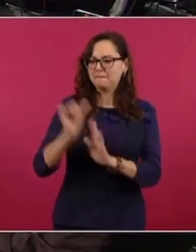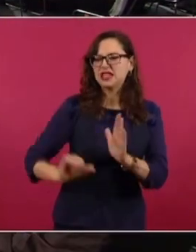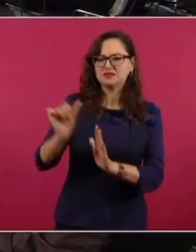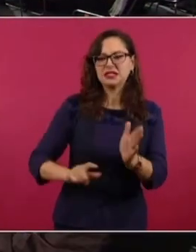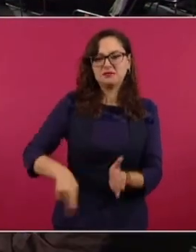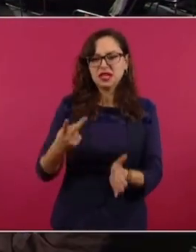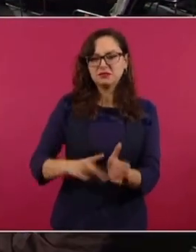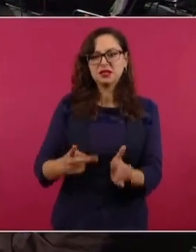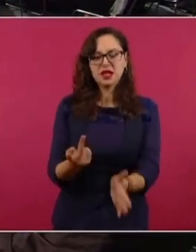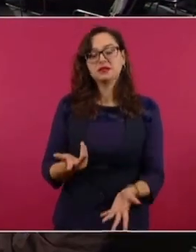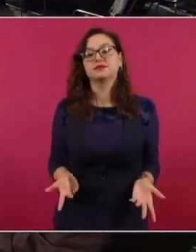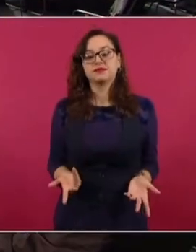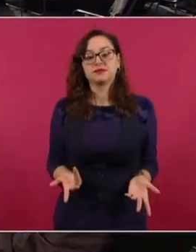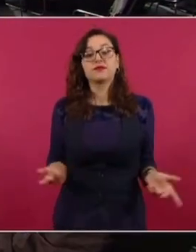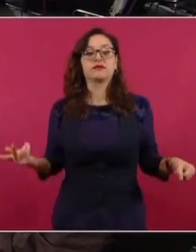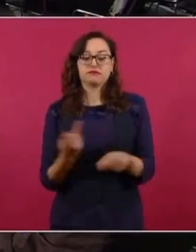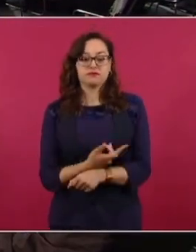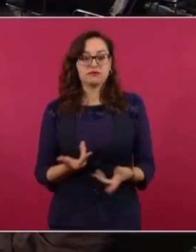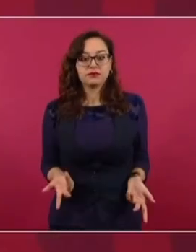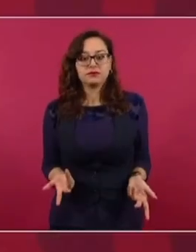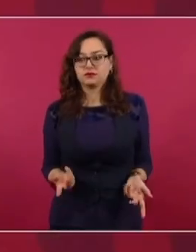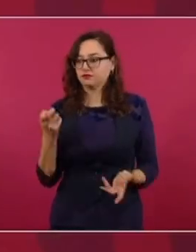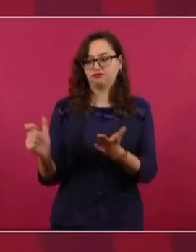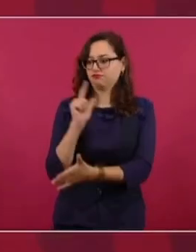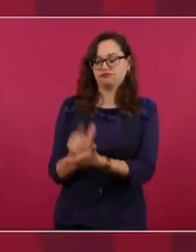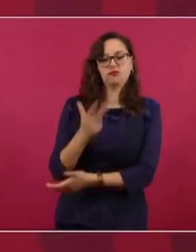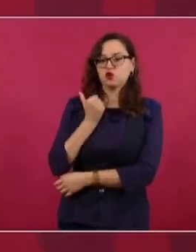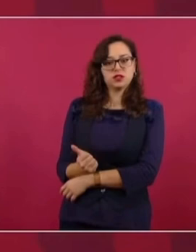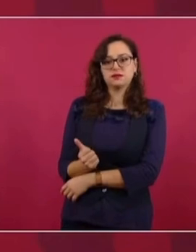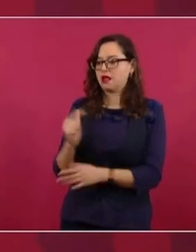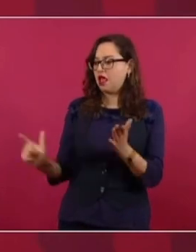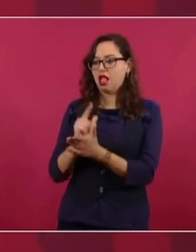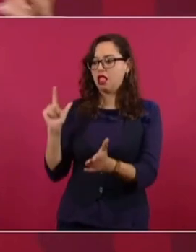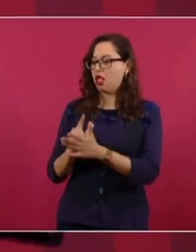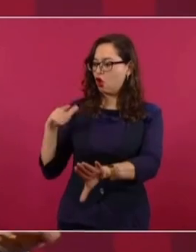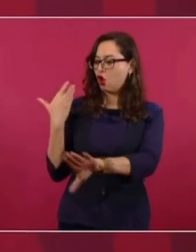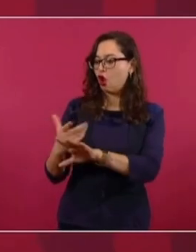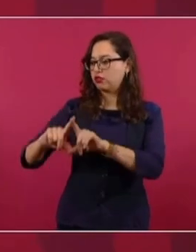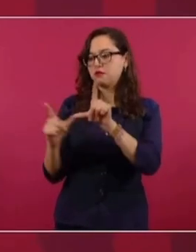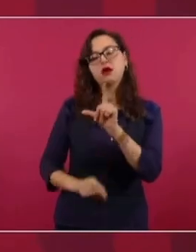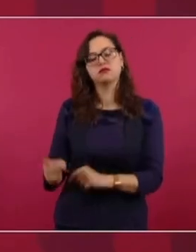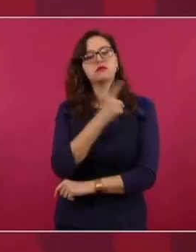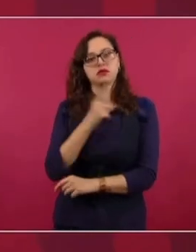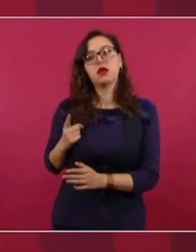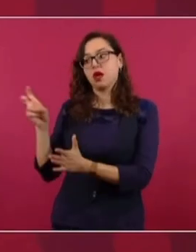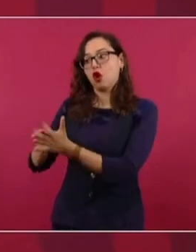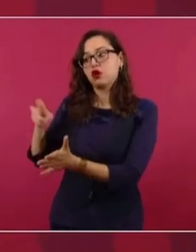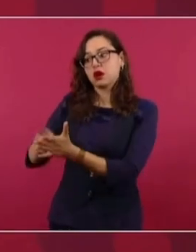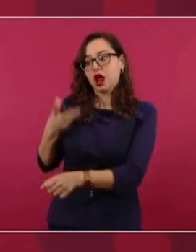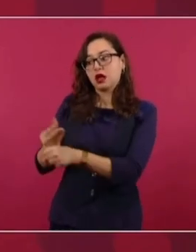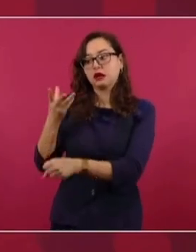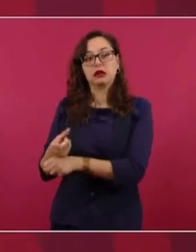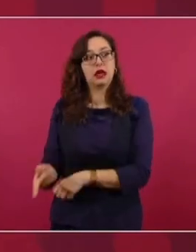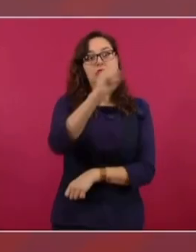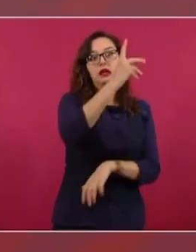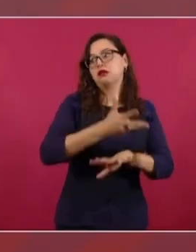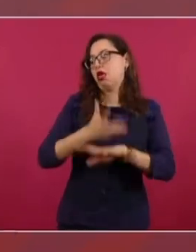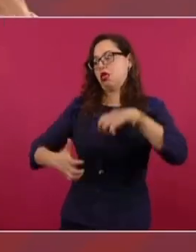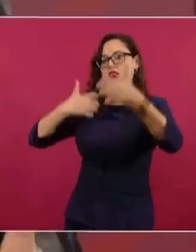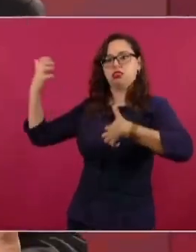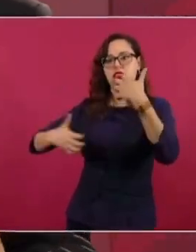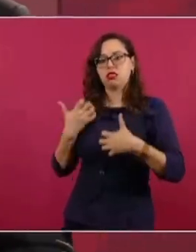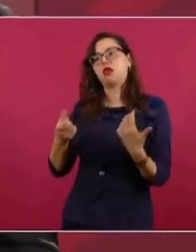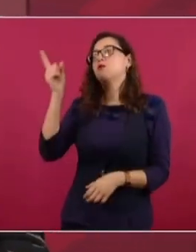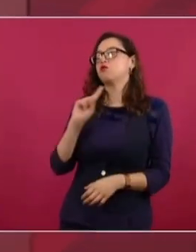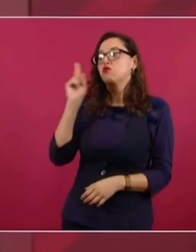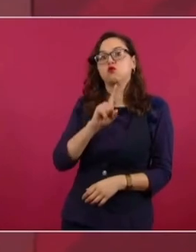Entonces la señora, encargada del comercio de Estados Unidos, diciendo que era muy buena la reforma y que además lo